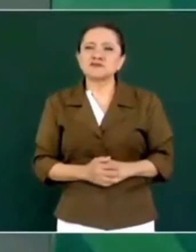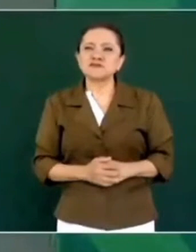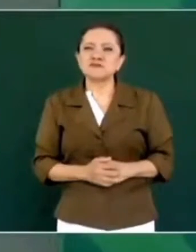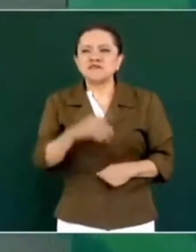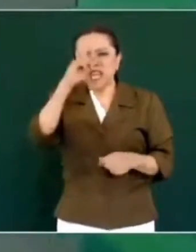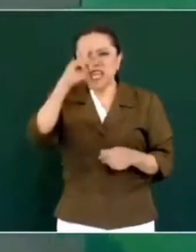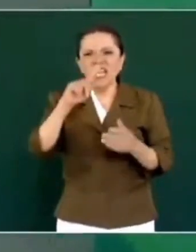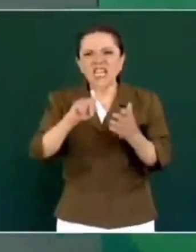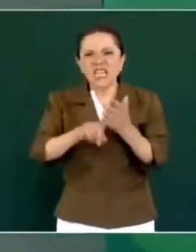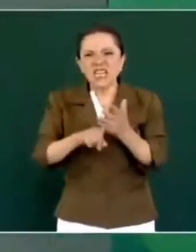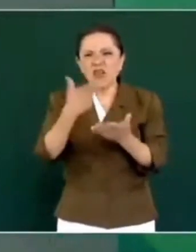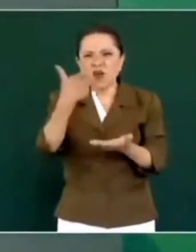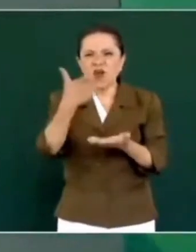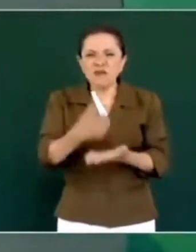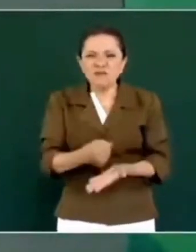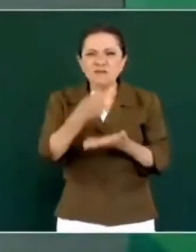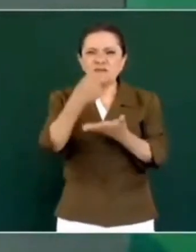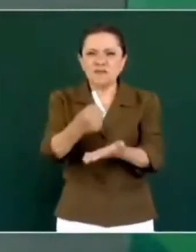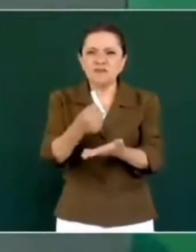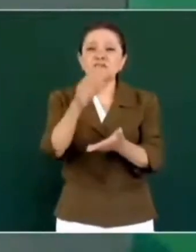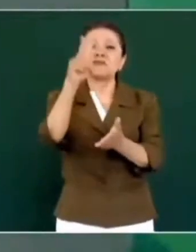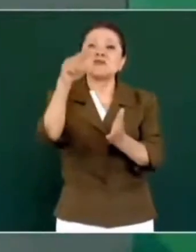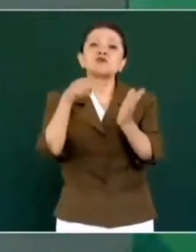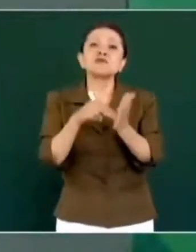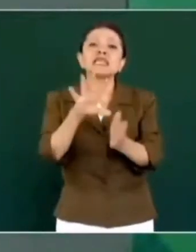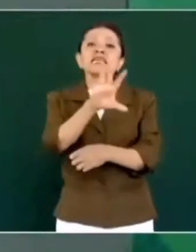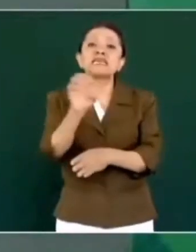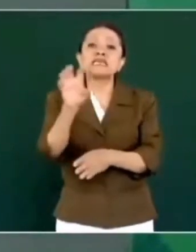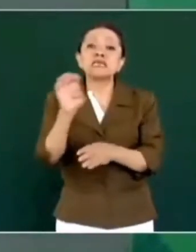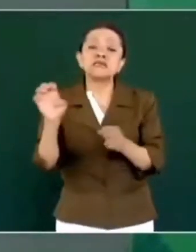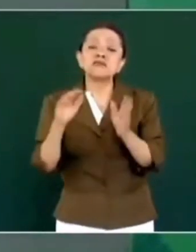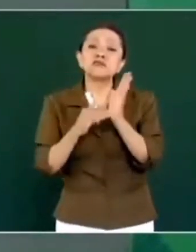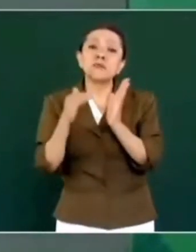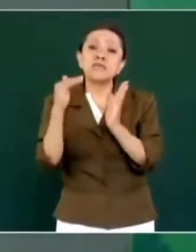Creo que es una inversión de dos mil quinientos millones.